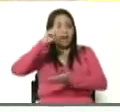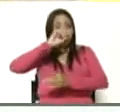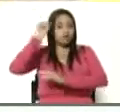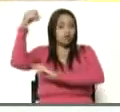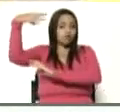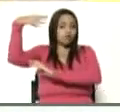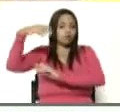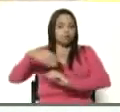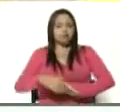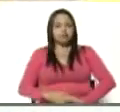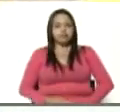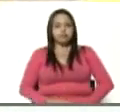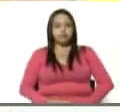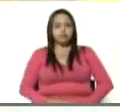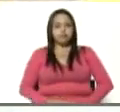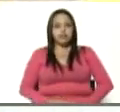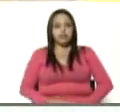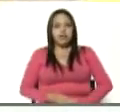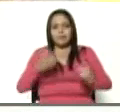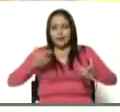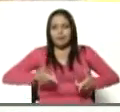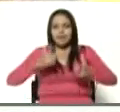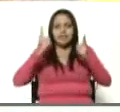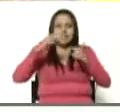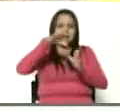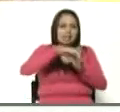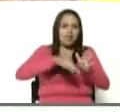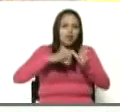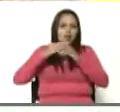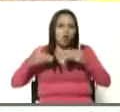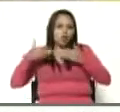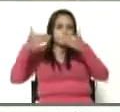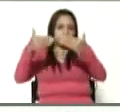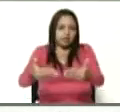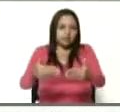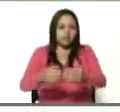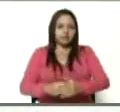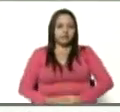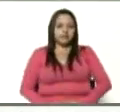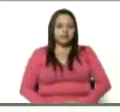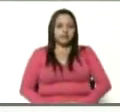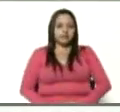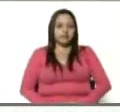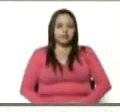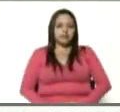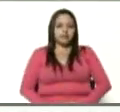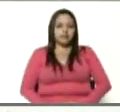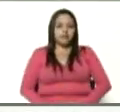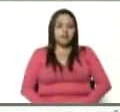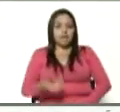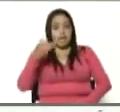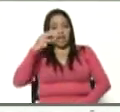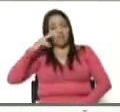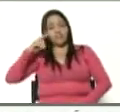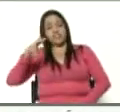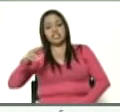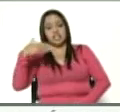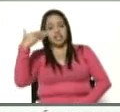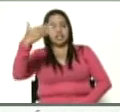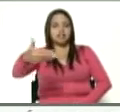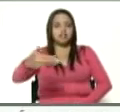que va a permitir que germine todo hacia adelante. Pongamos nuestras vistas hacia adelante,